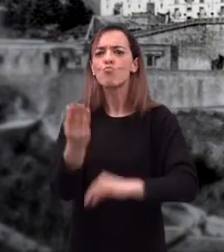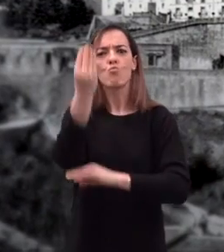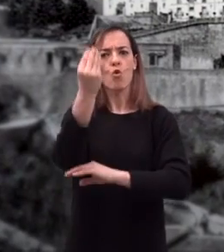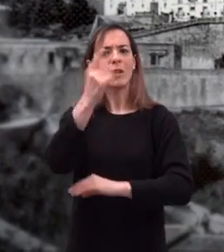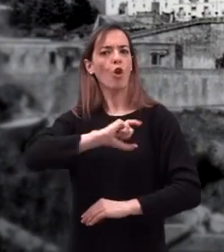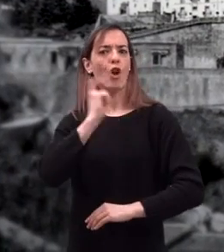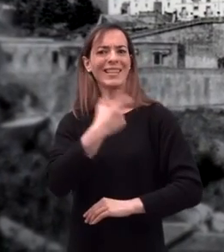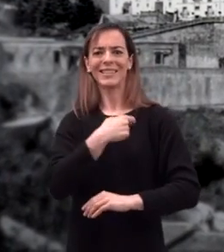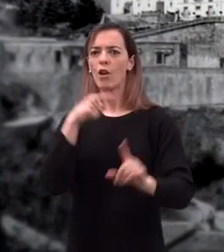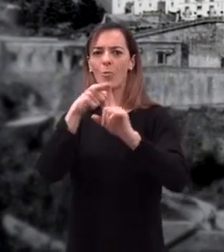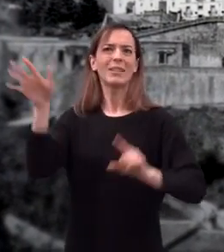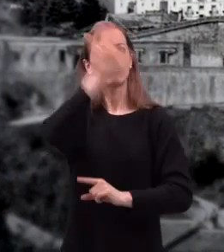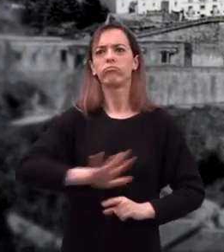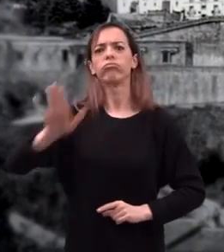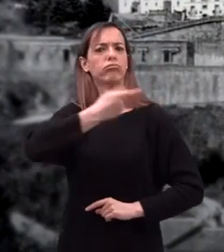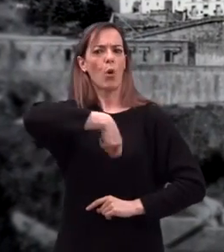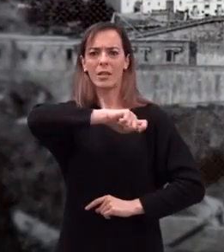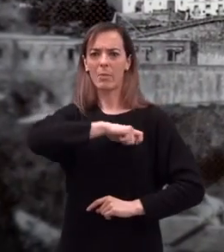cristiano para toda la nación.